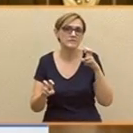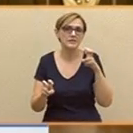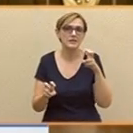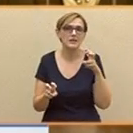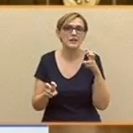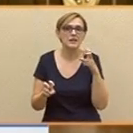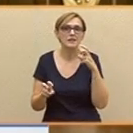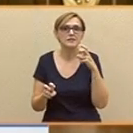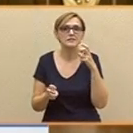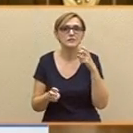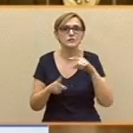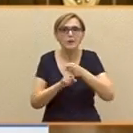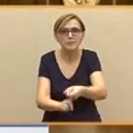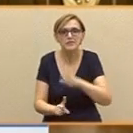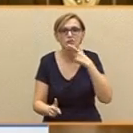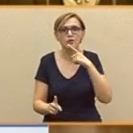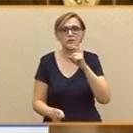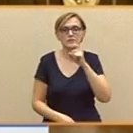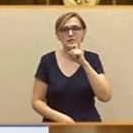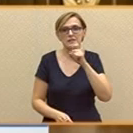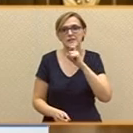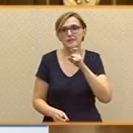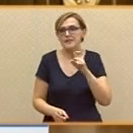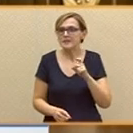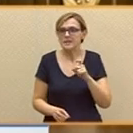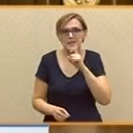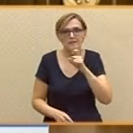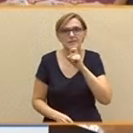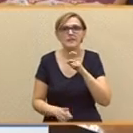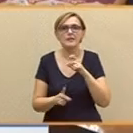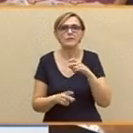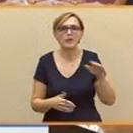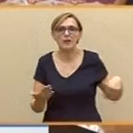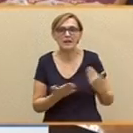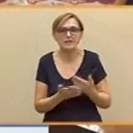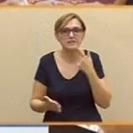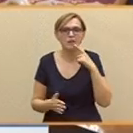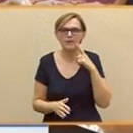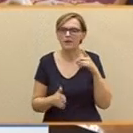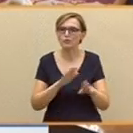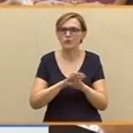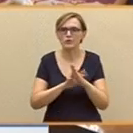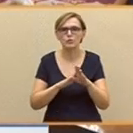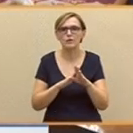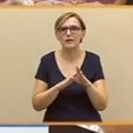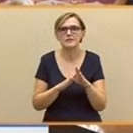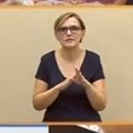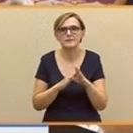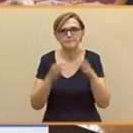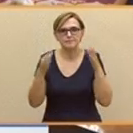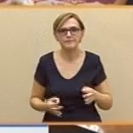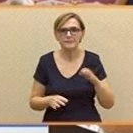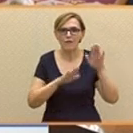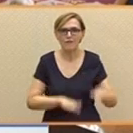supuesto una presión difícil de resistir y, sin embargo, usted hasta el momento ha mantenido su palabra. Comprendo que no ha tenido que ser fácil